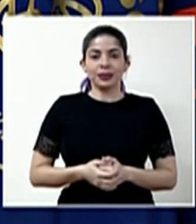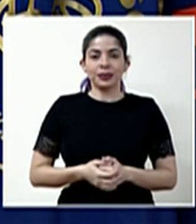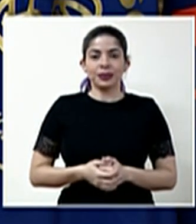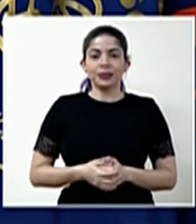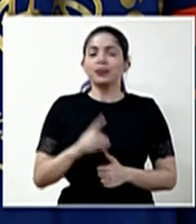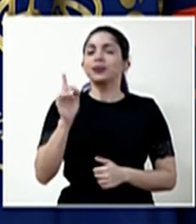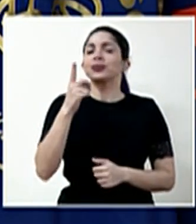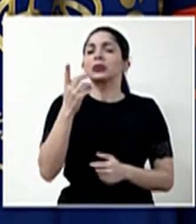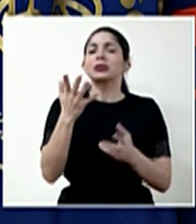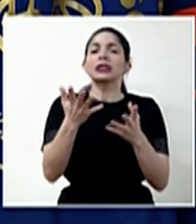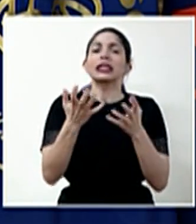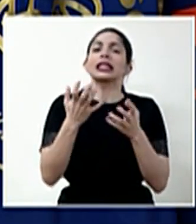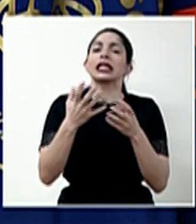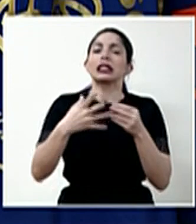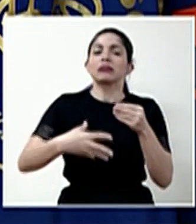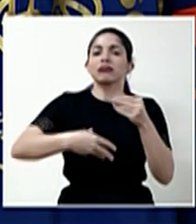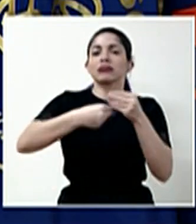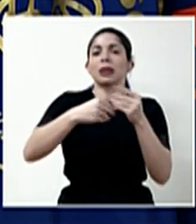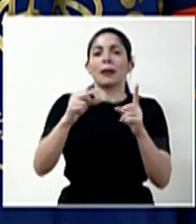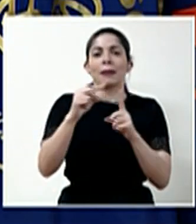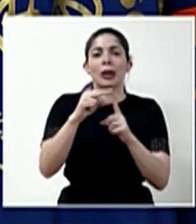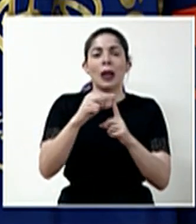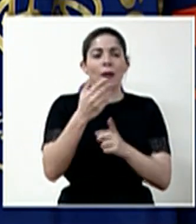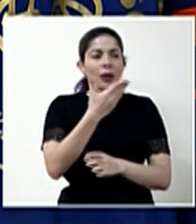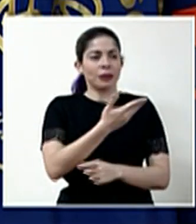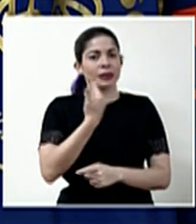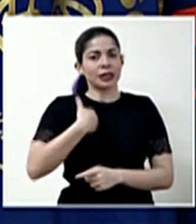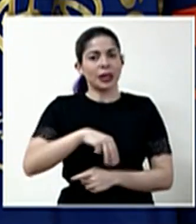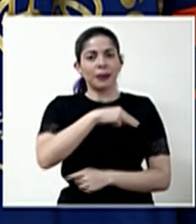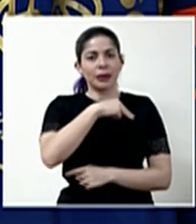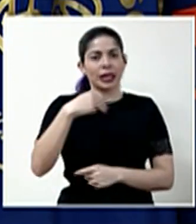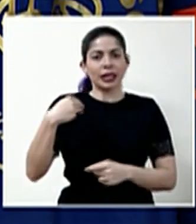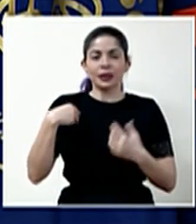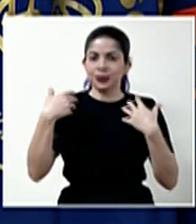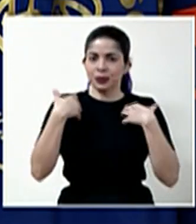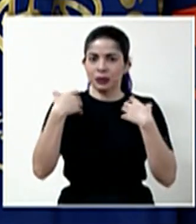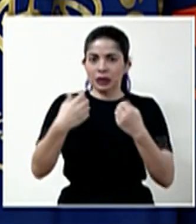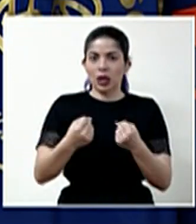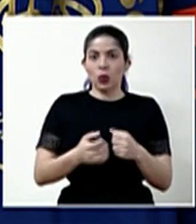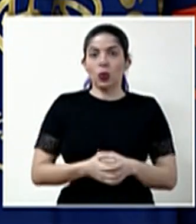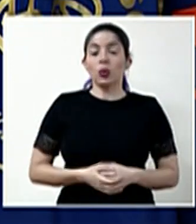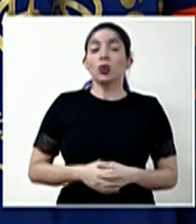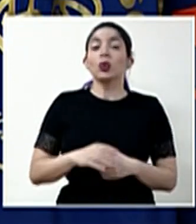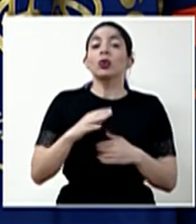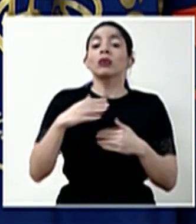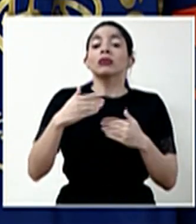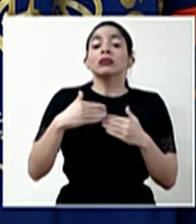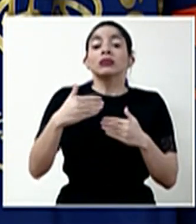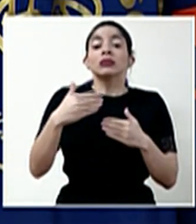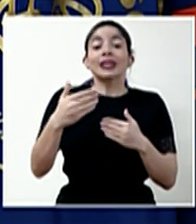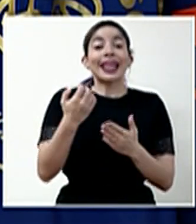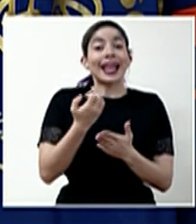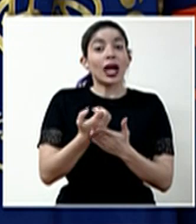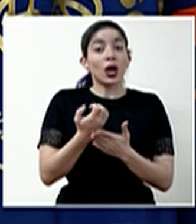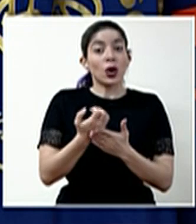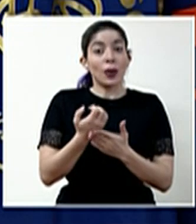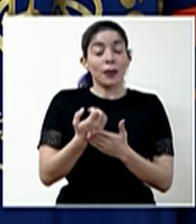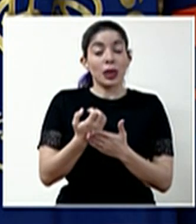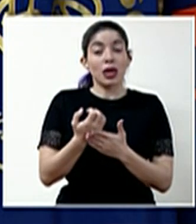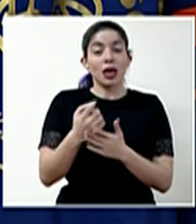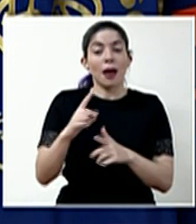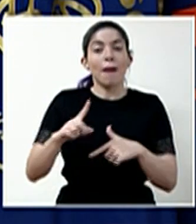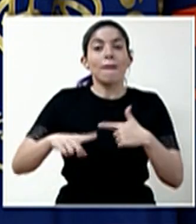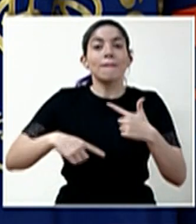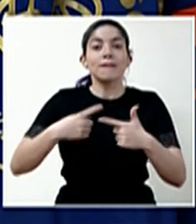Solo quisiera coayuvar a las palabras del señor ministro de Salud, de que en la medida de que la economía se